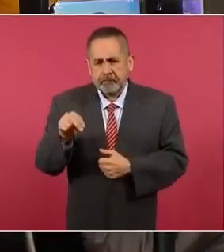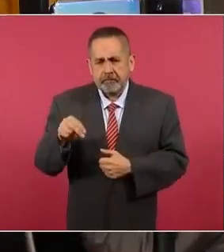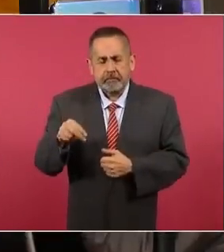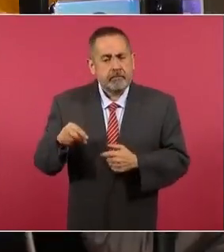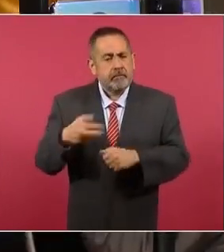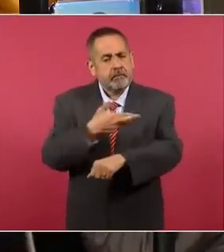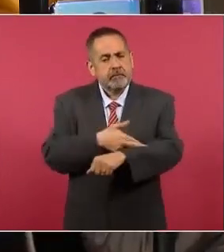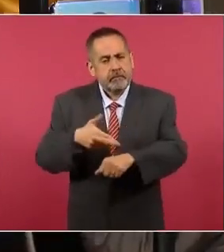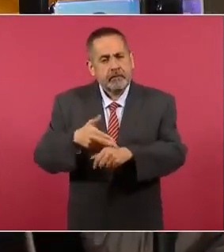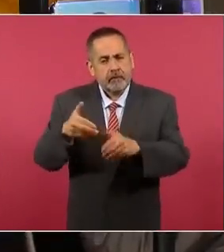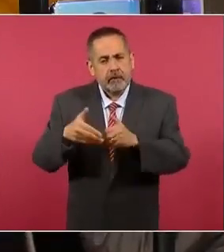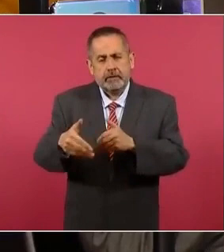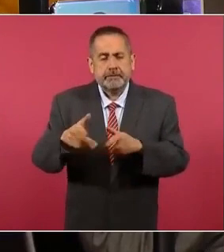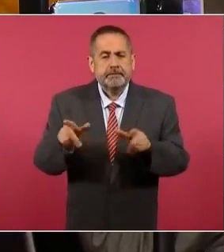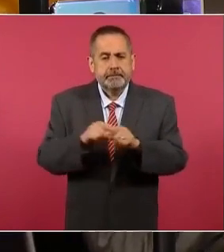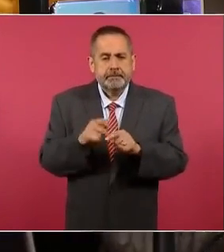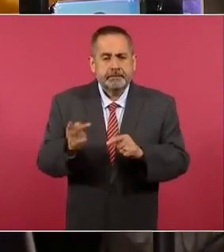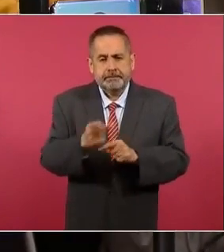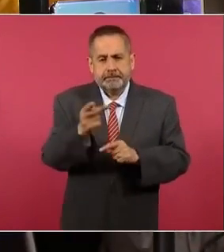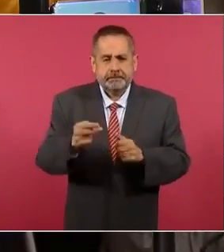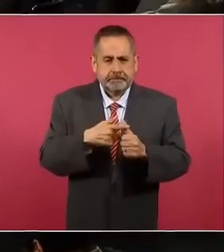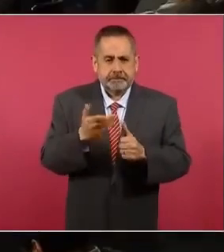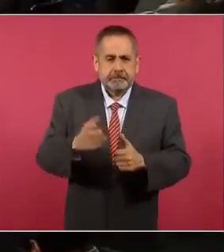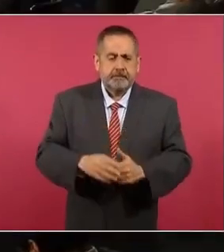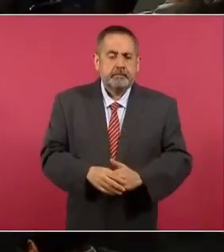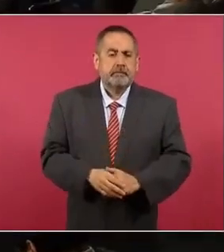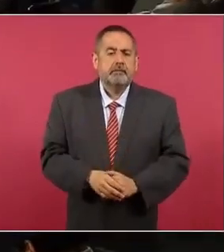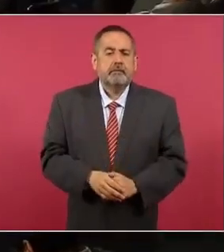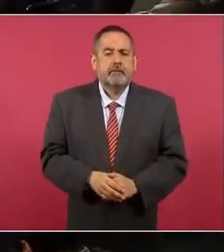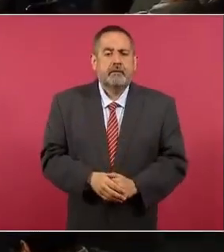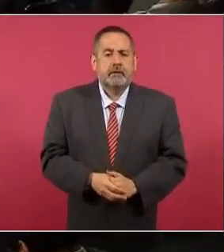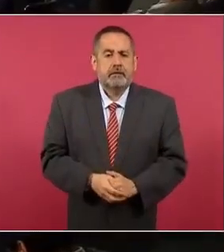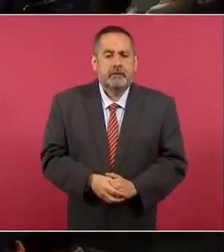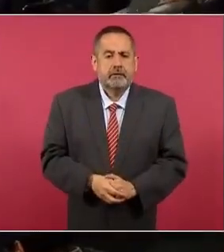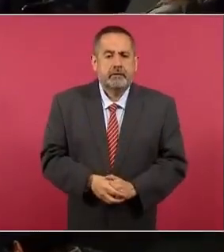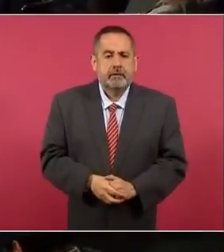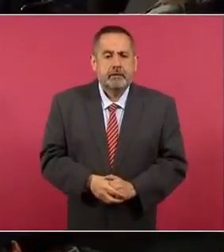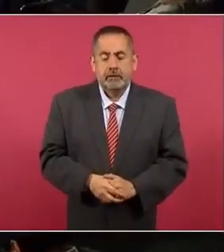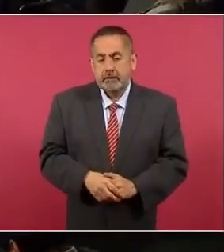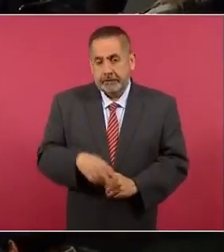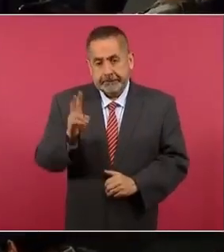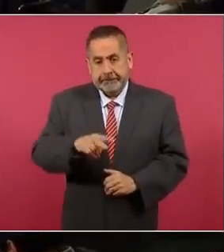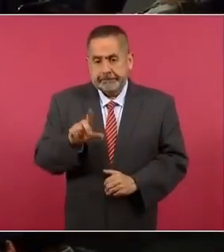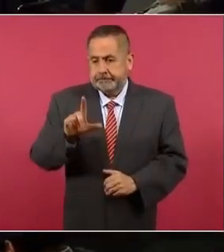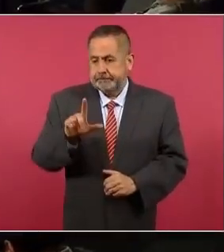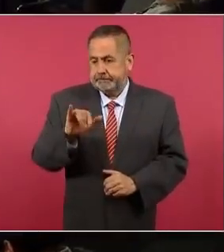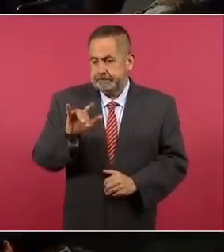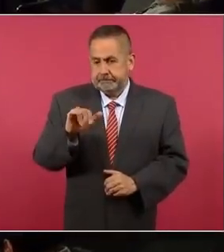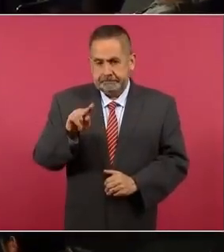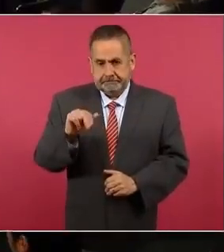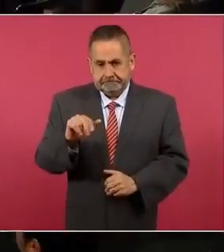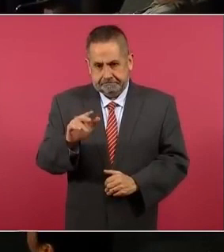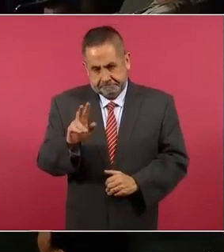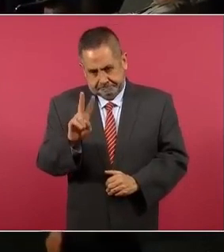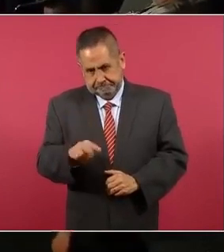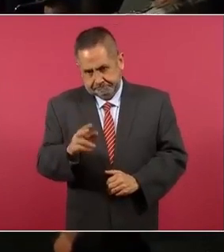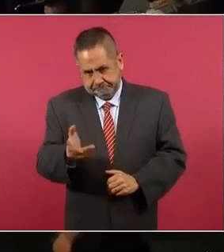en este sentido? Esa sería mi pregunta. Gracias. la verdad, Liliana, que nosotros